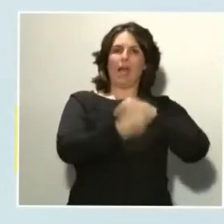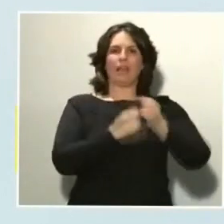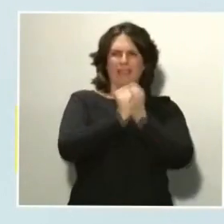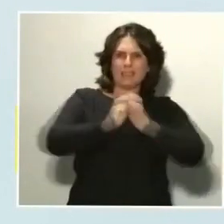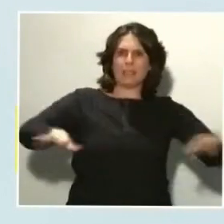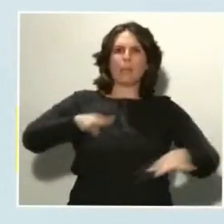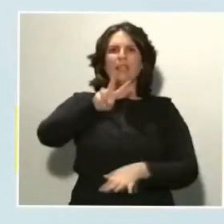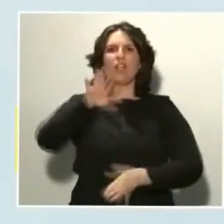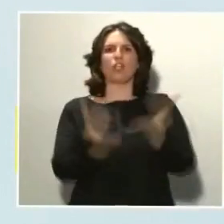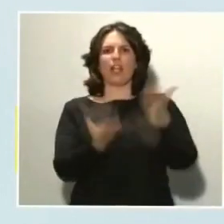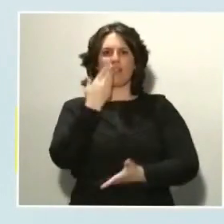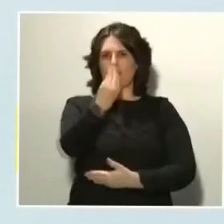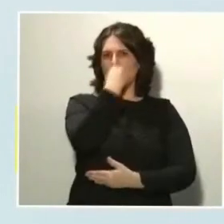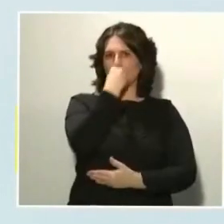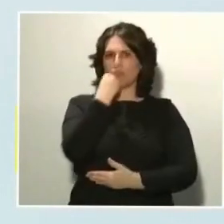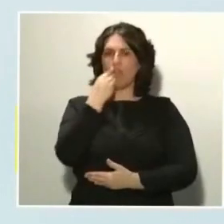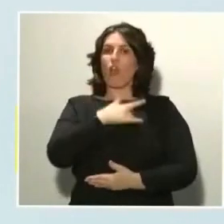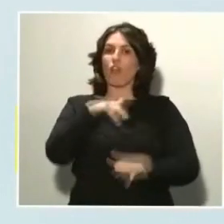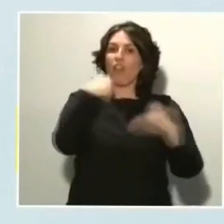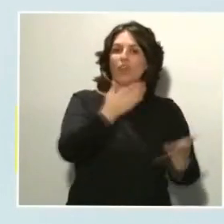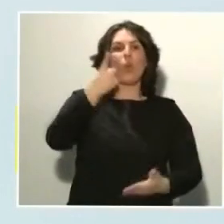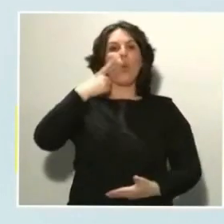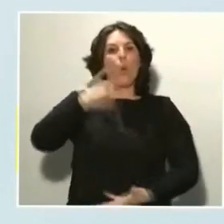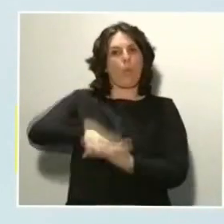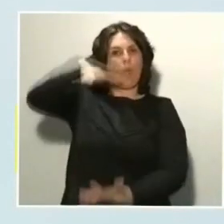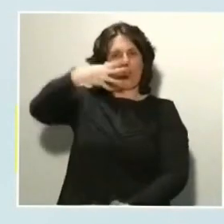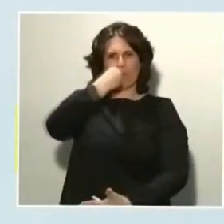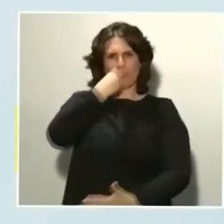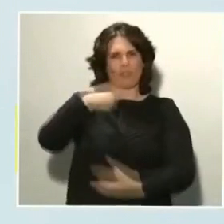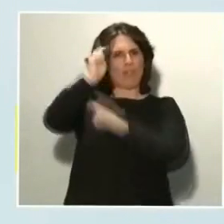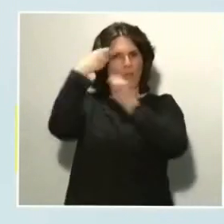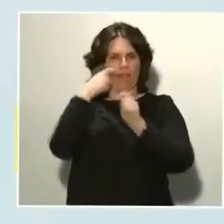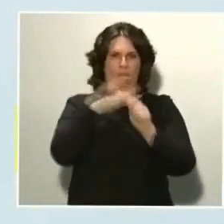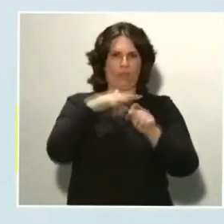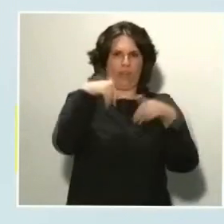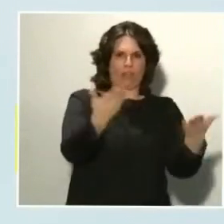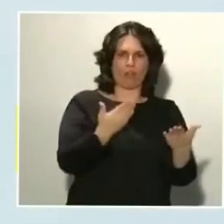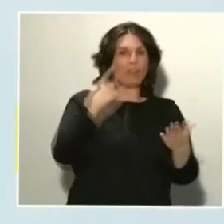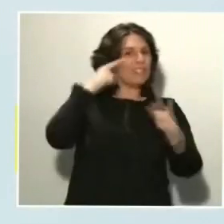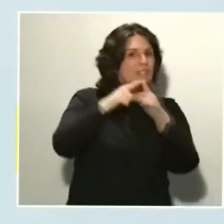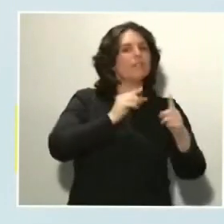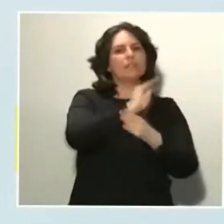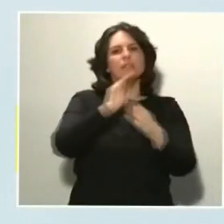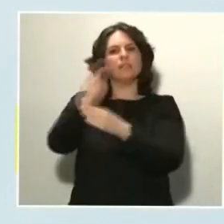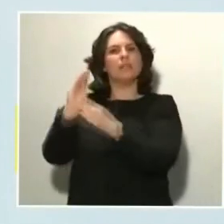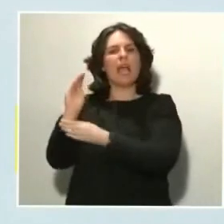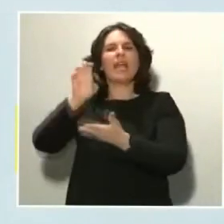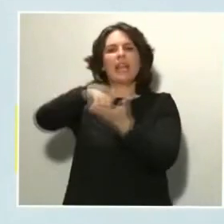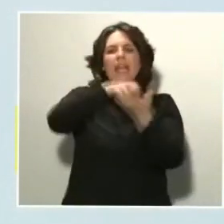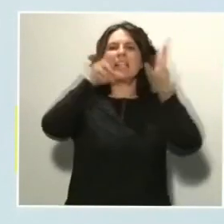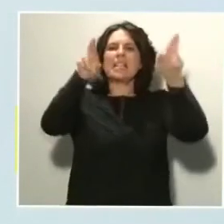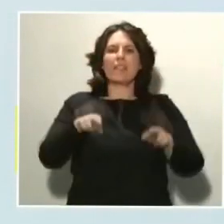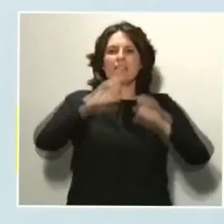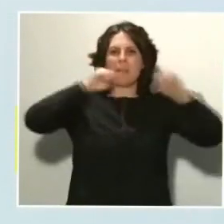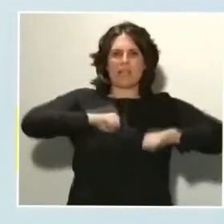donados por el Banco de Alimentos de Zaragoza, con destino a varias residencias de mayores en dicha provincia y, concreto, en las localidades de